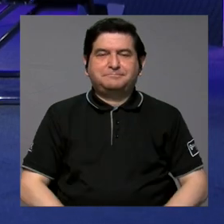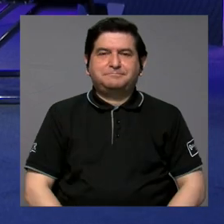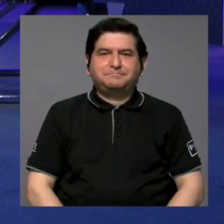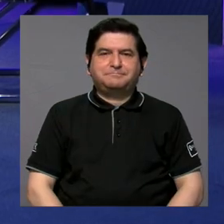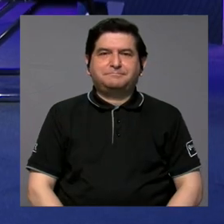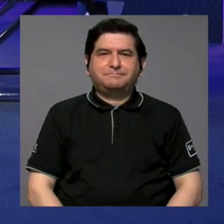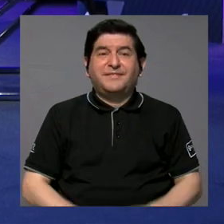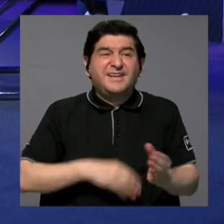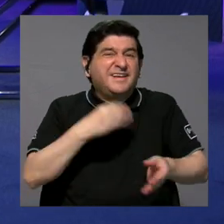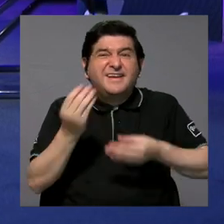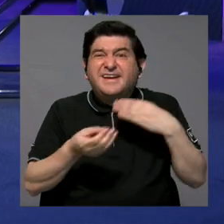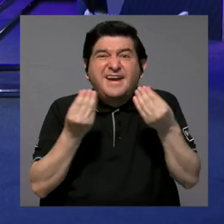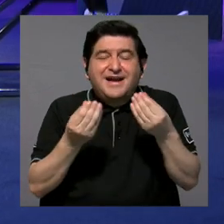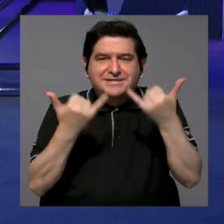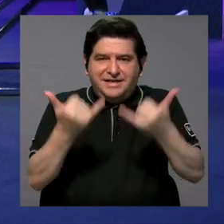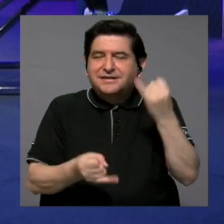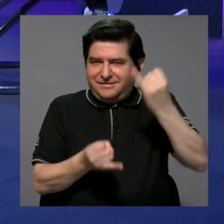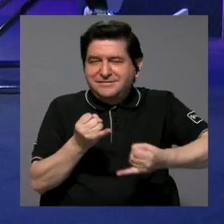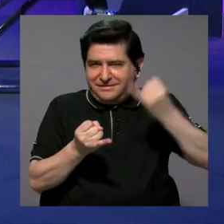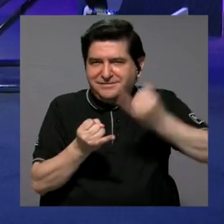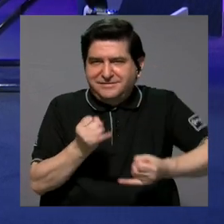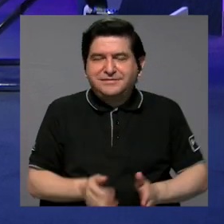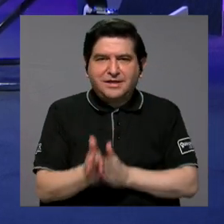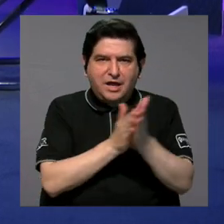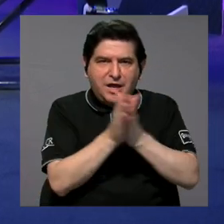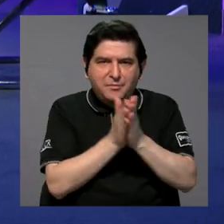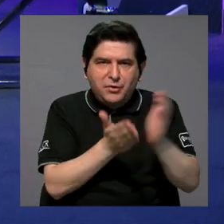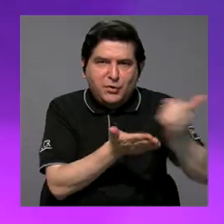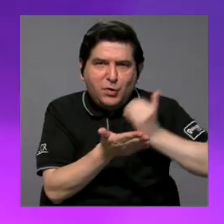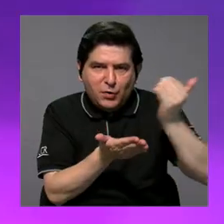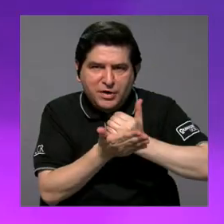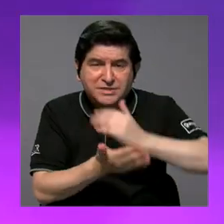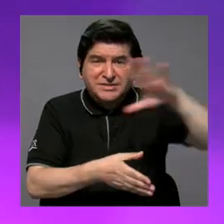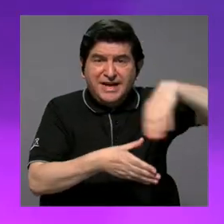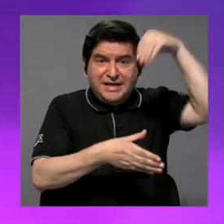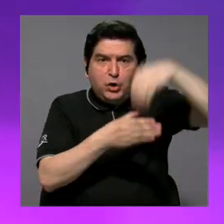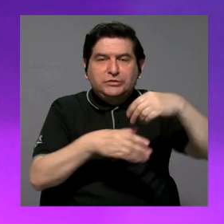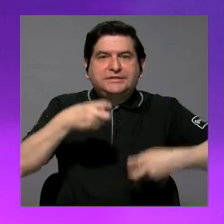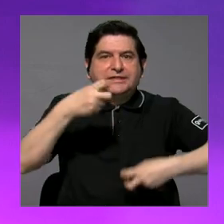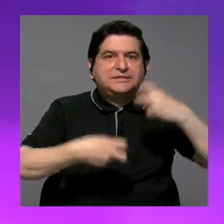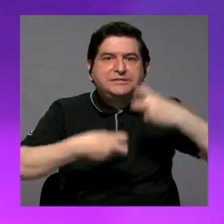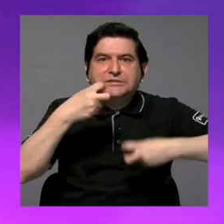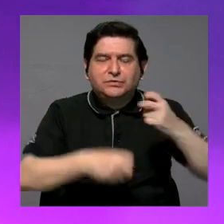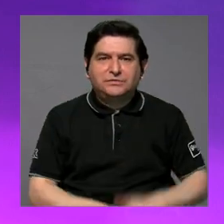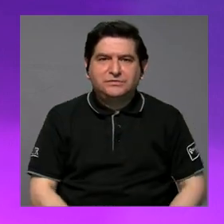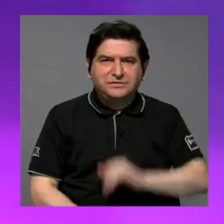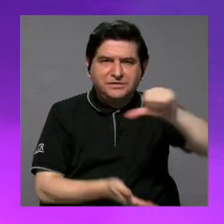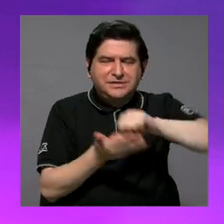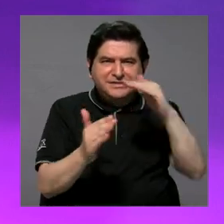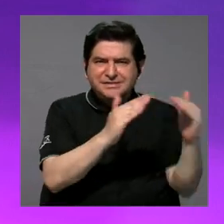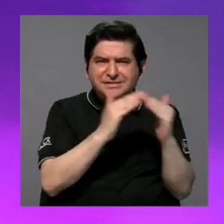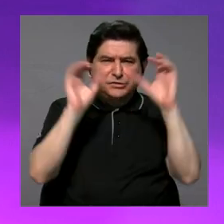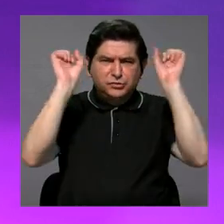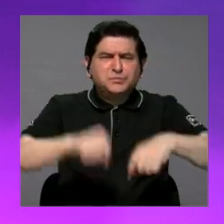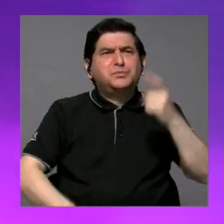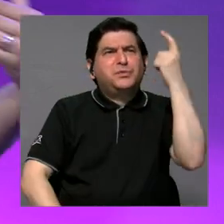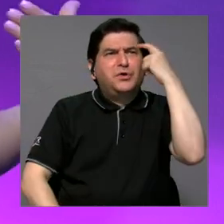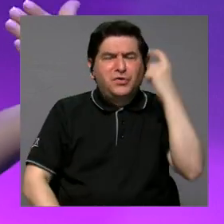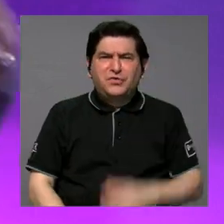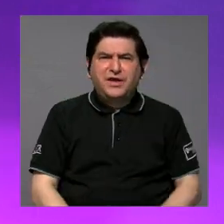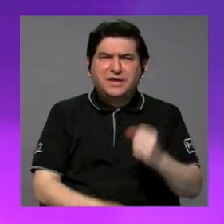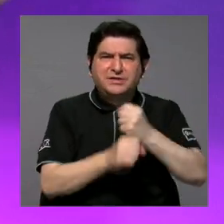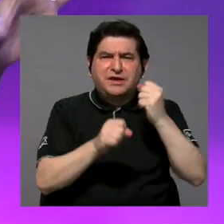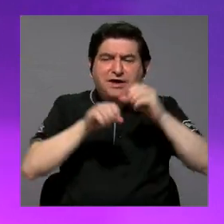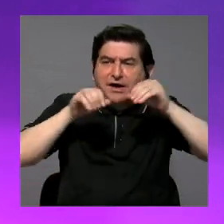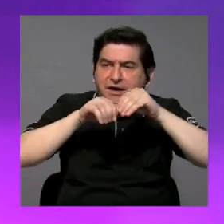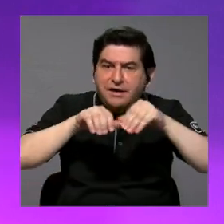¿cómo hacemos? Y ya para ir finalizando, para aprovechar estos recursos en un contexto de crisis. Los centros cívicos inclusive podríamos pensar que trabajen en